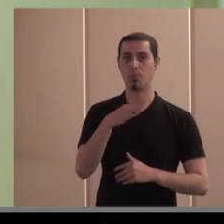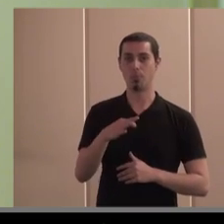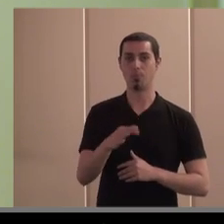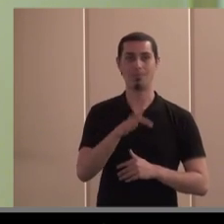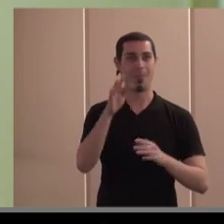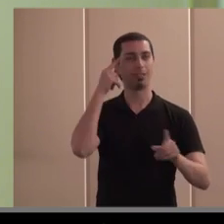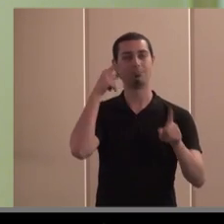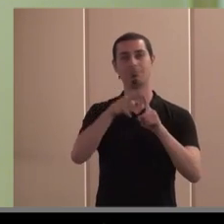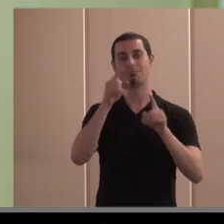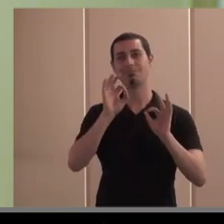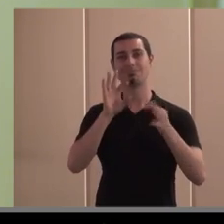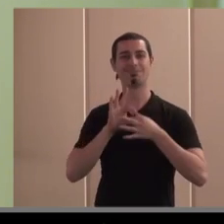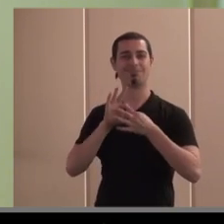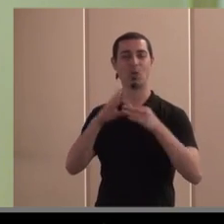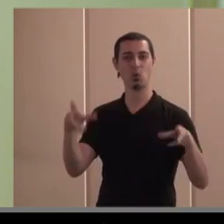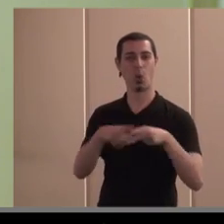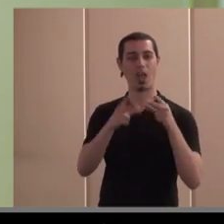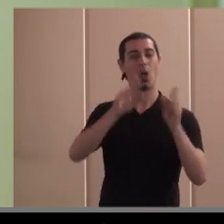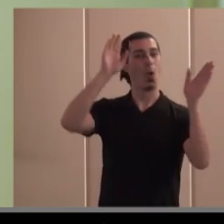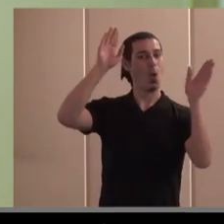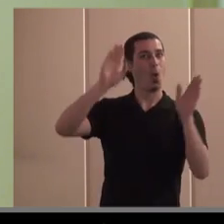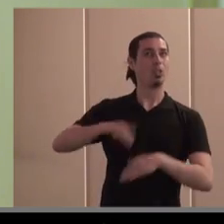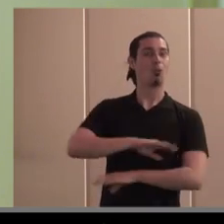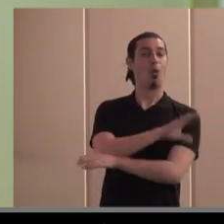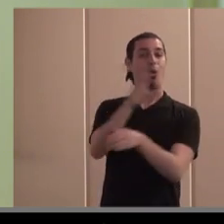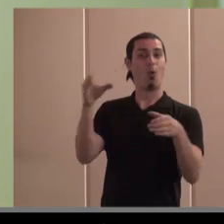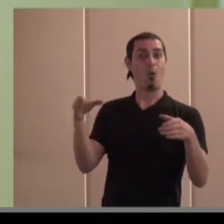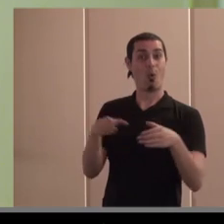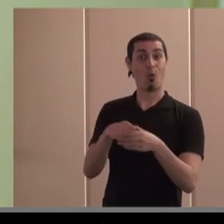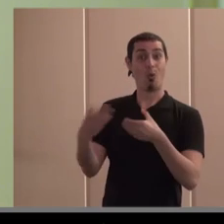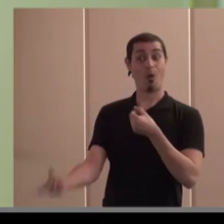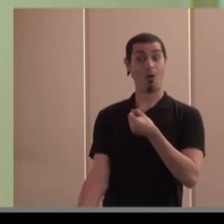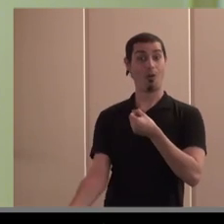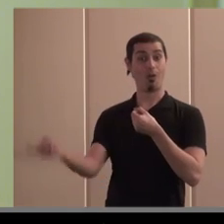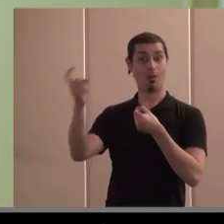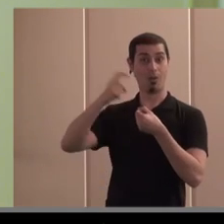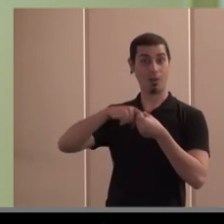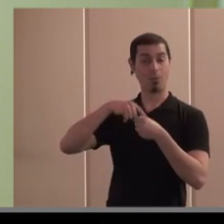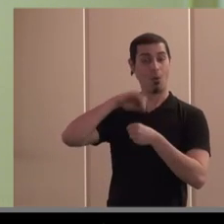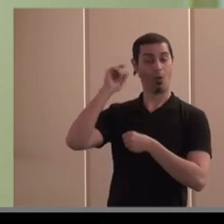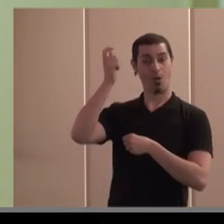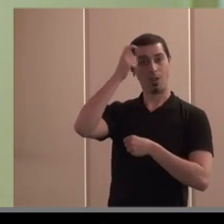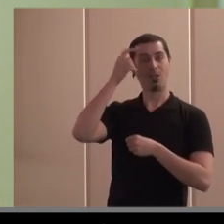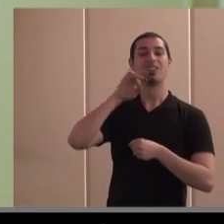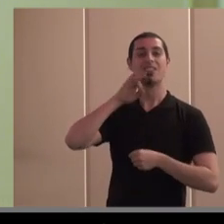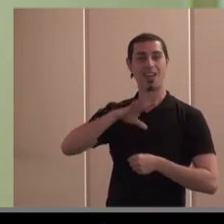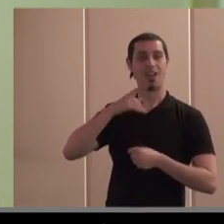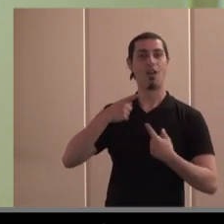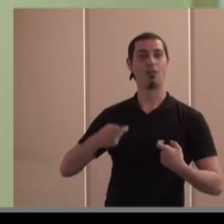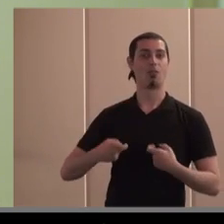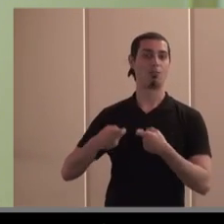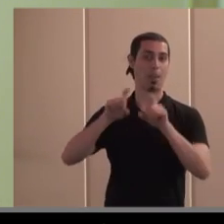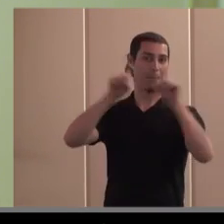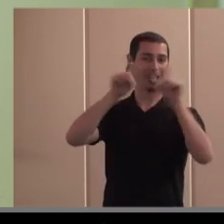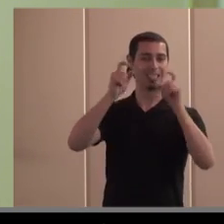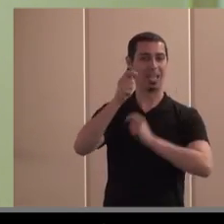más sociales por así decirlo y por último la última familia que se ha incorporado a este concepto son las cofradías de pescadores